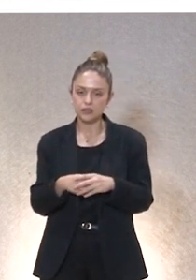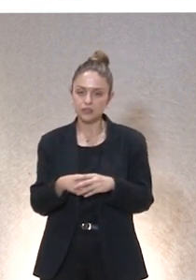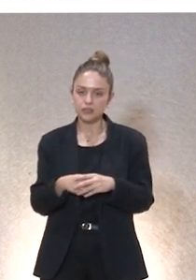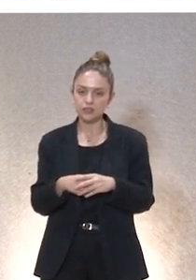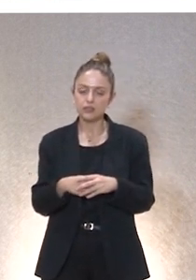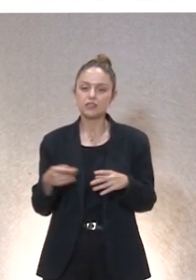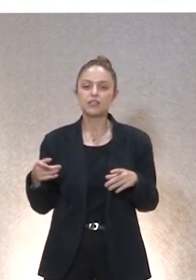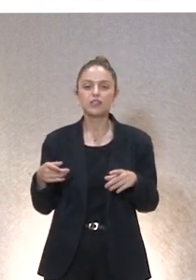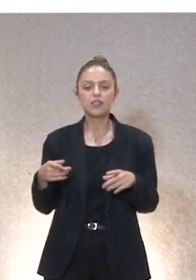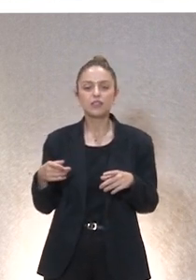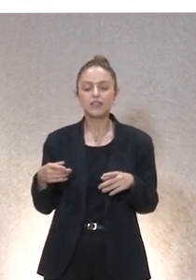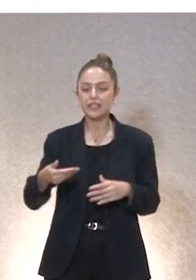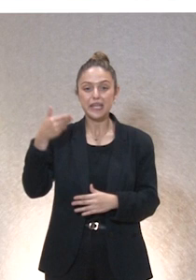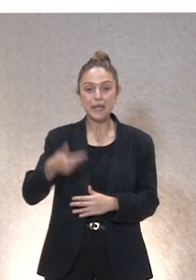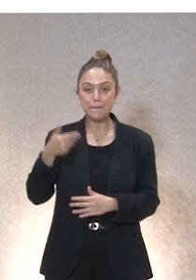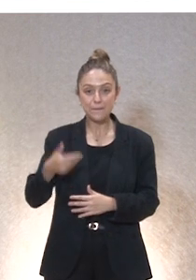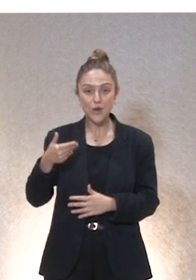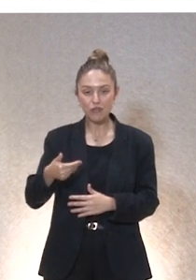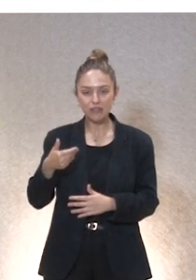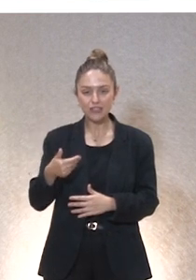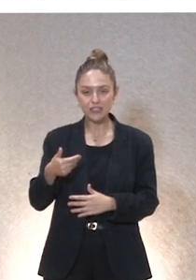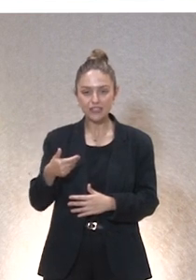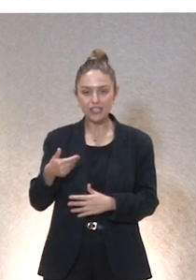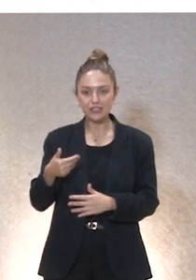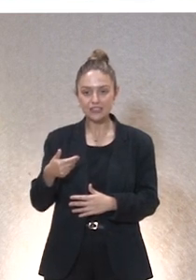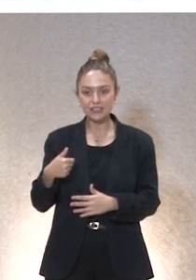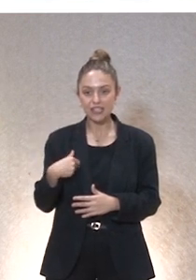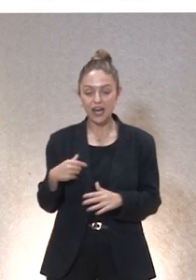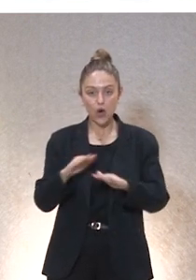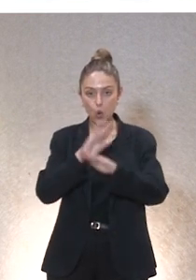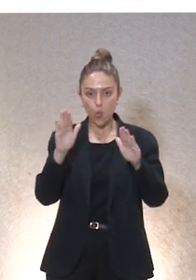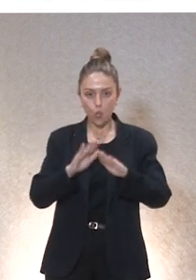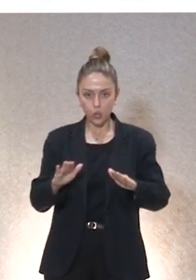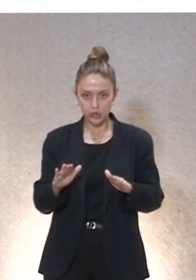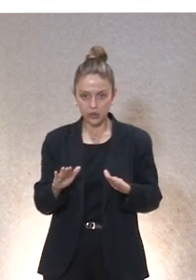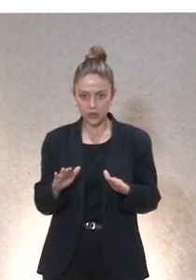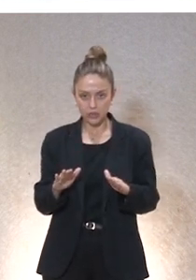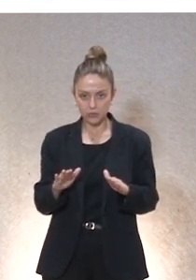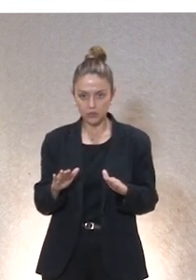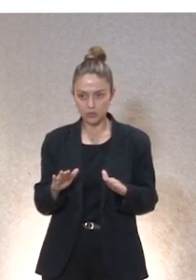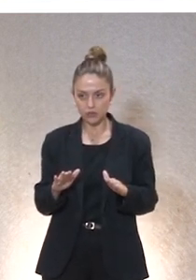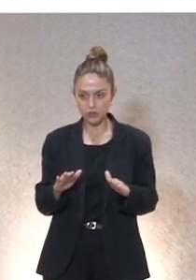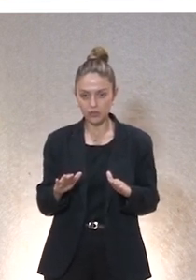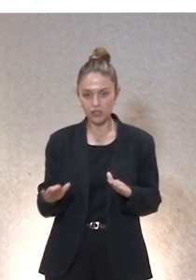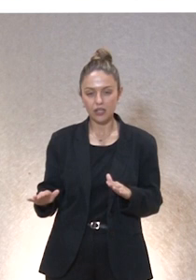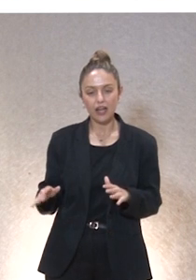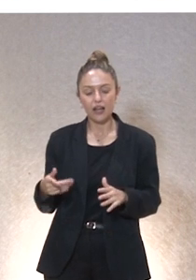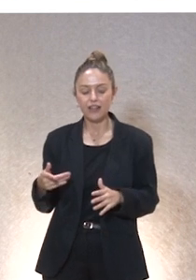elemento fundamental para el buen cuidar y con ello ya estamos en la última parte la fatiga de cuidar